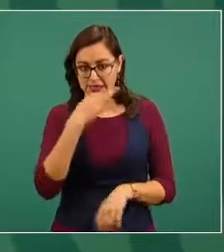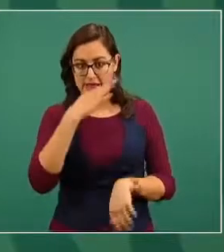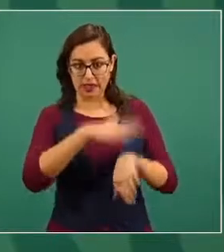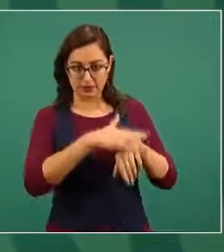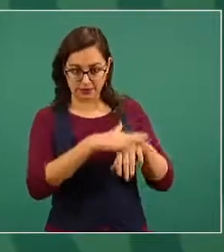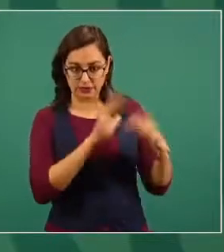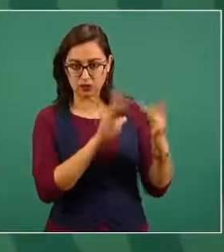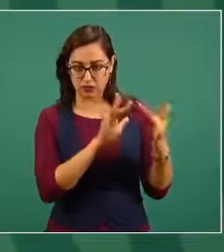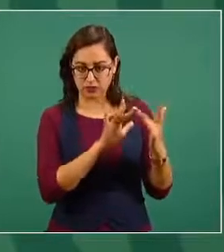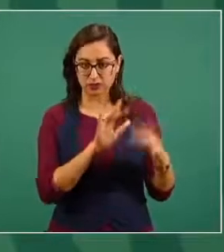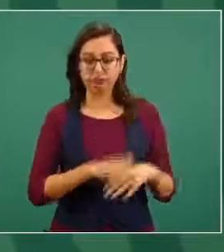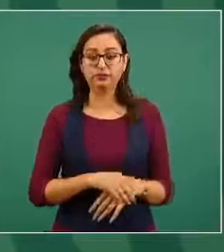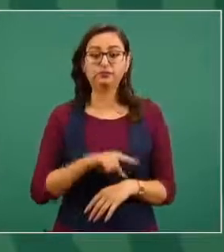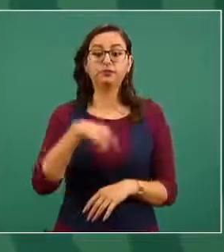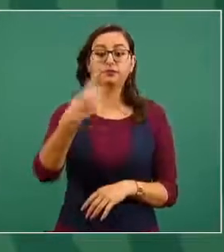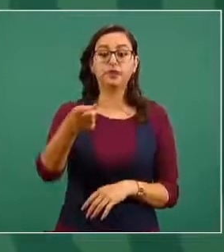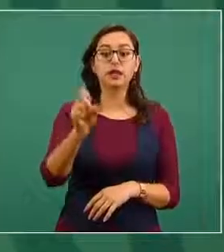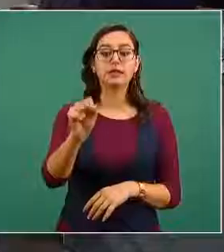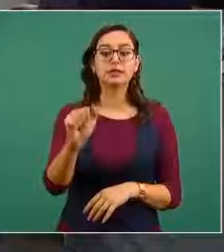muy bien Sara